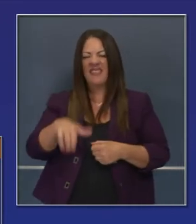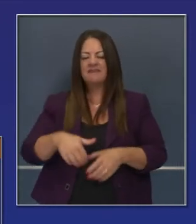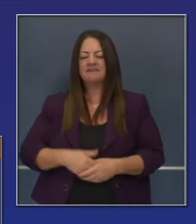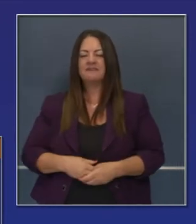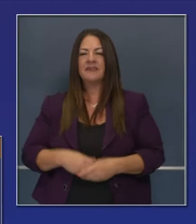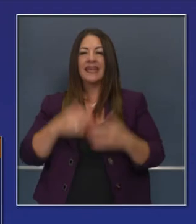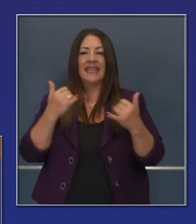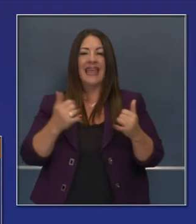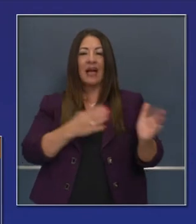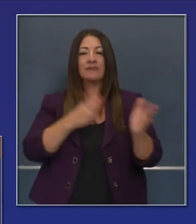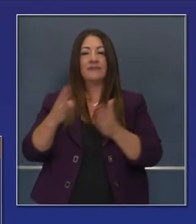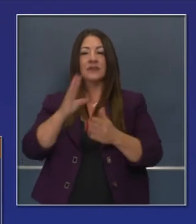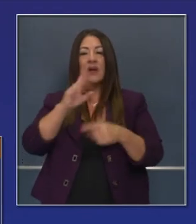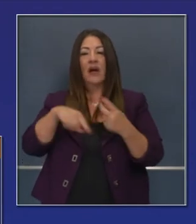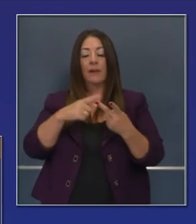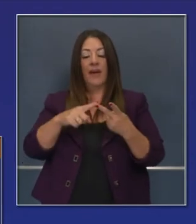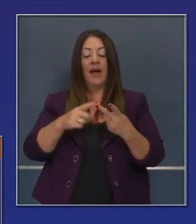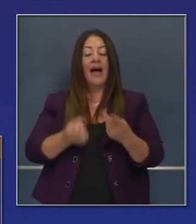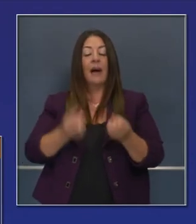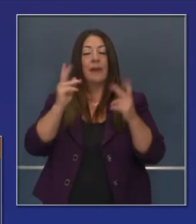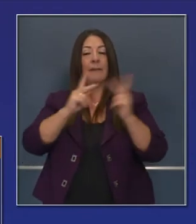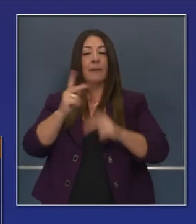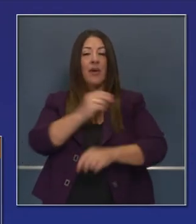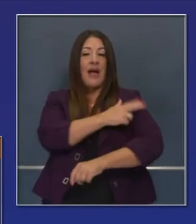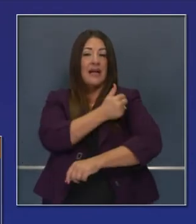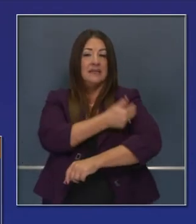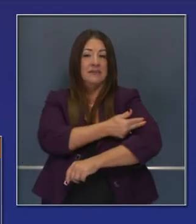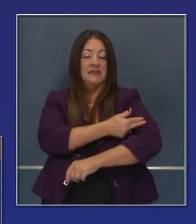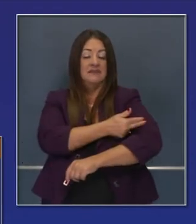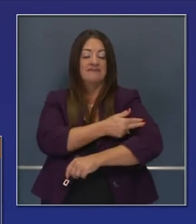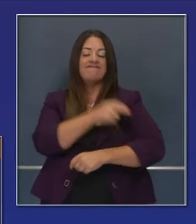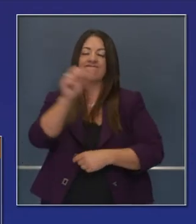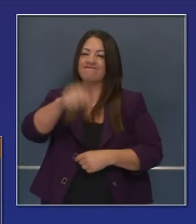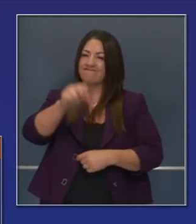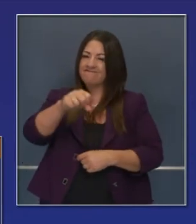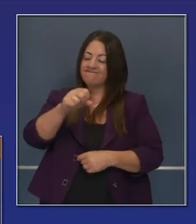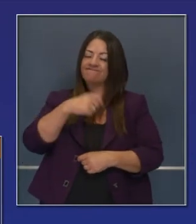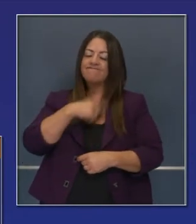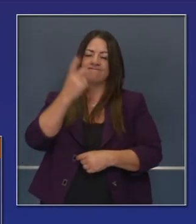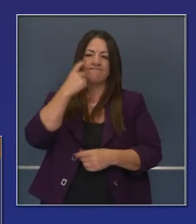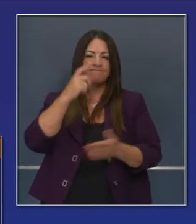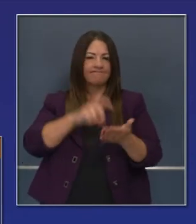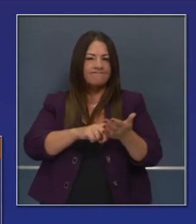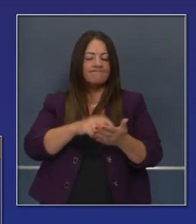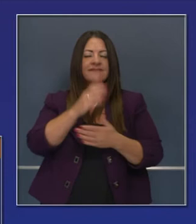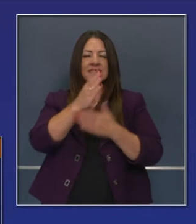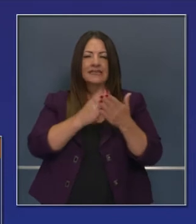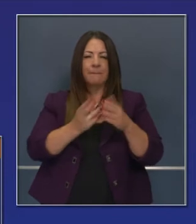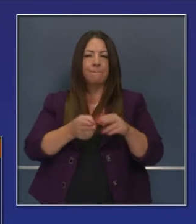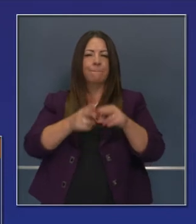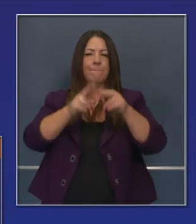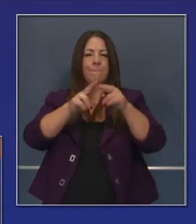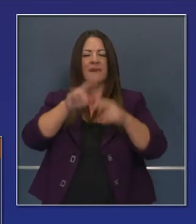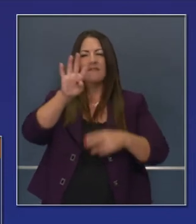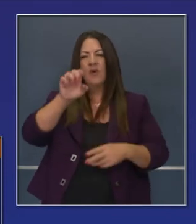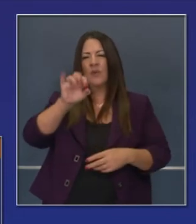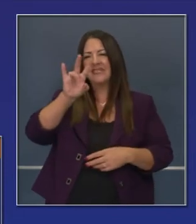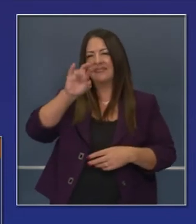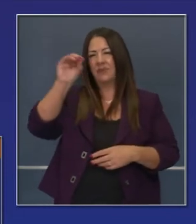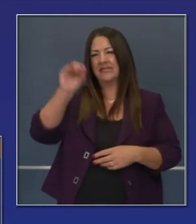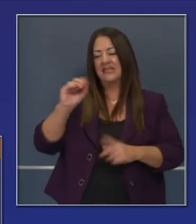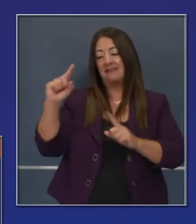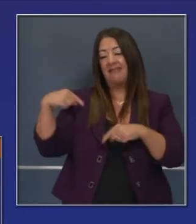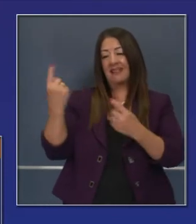trepándose un poco. Así que debemos tener cuidado. Ahora hablando de hospitalizaciones e ingresos a unidades de cuidados